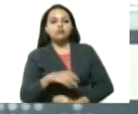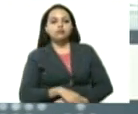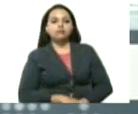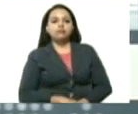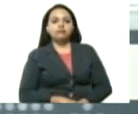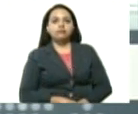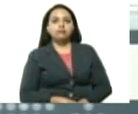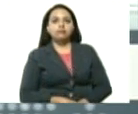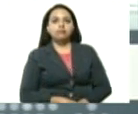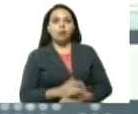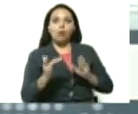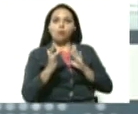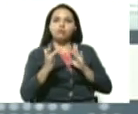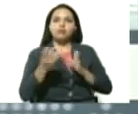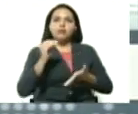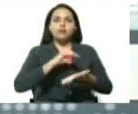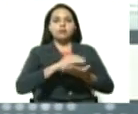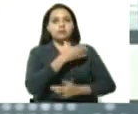Adelante, presidente.